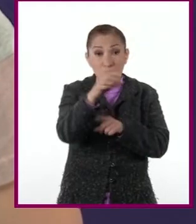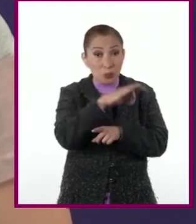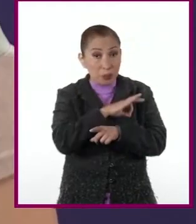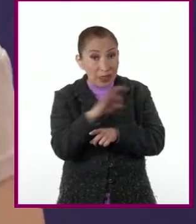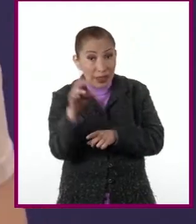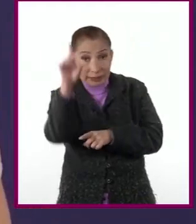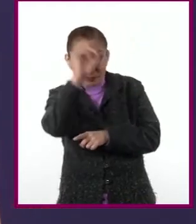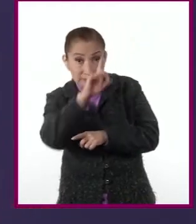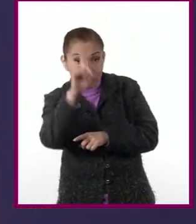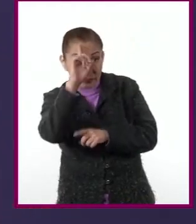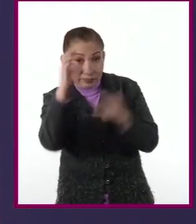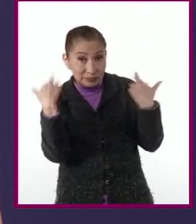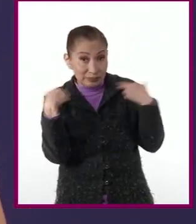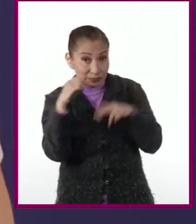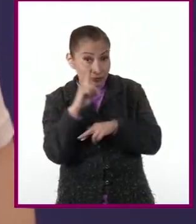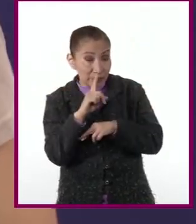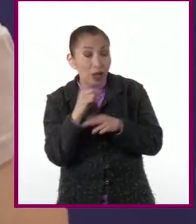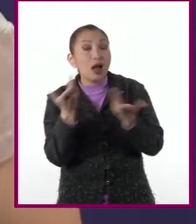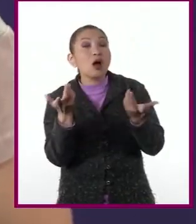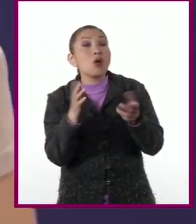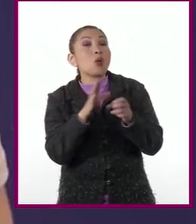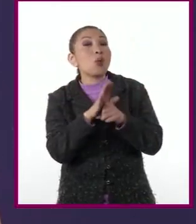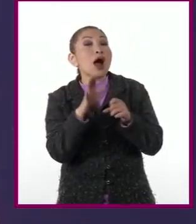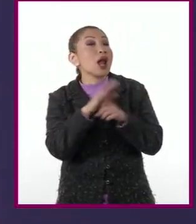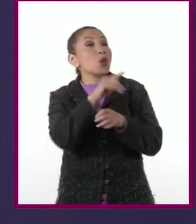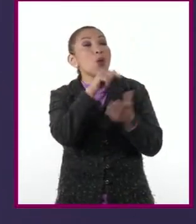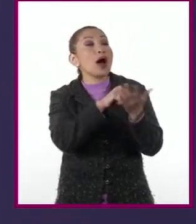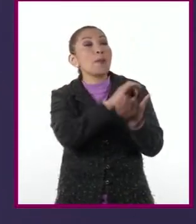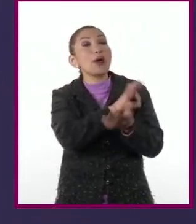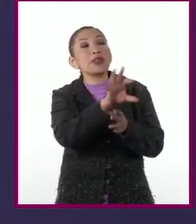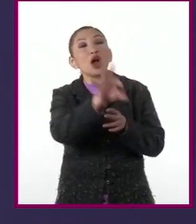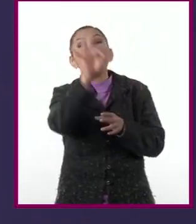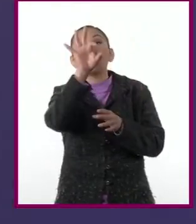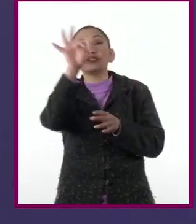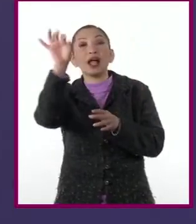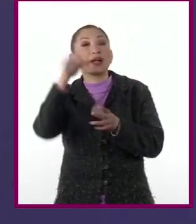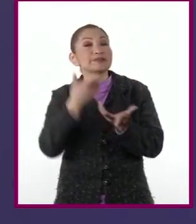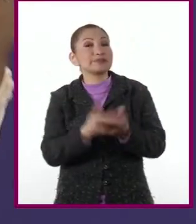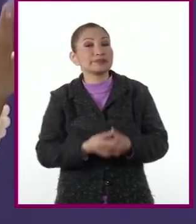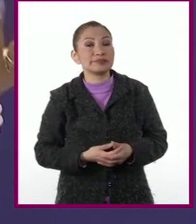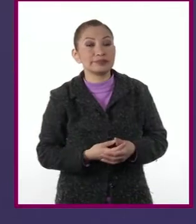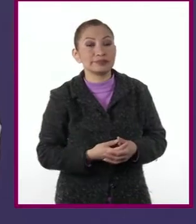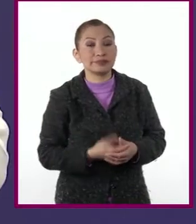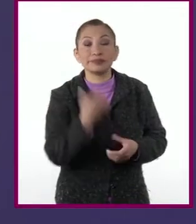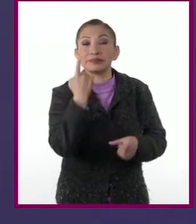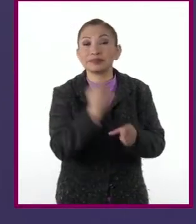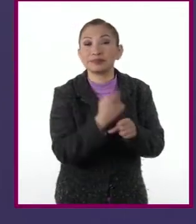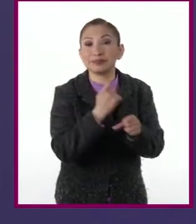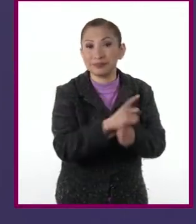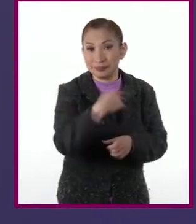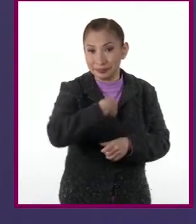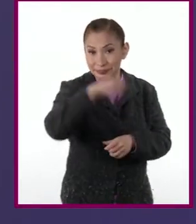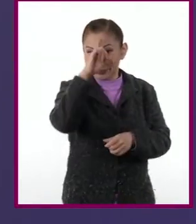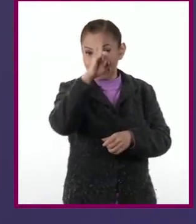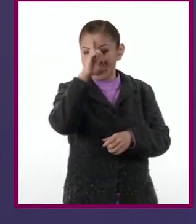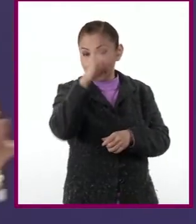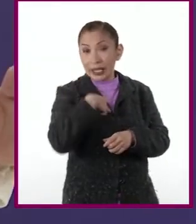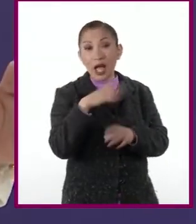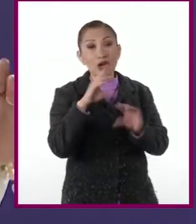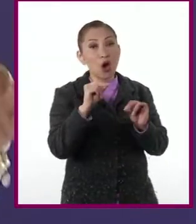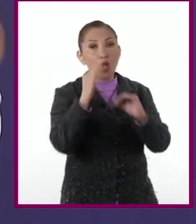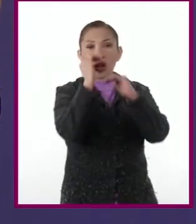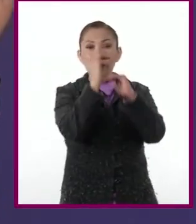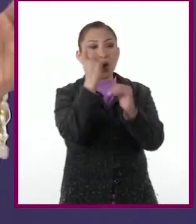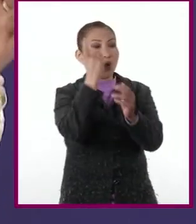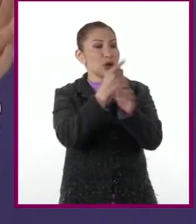recomendarles, maestra, qué tipos de fuentes existen? Lo primero que recomendaría es que no se